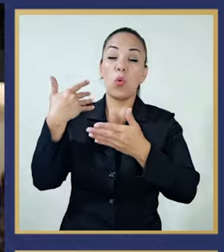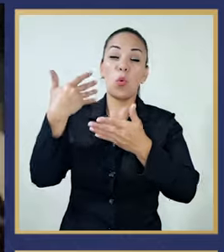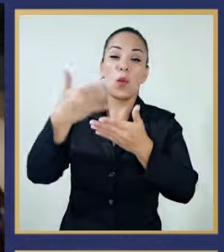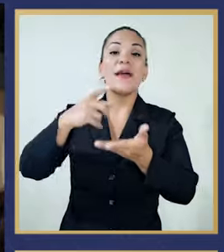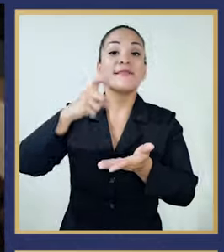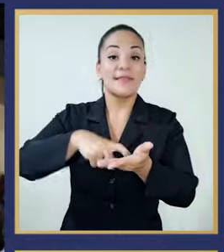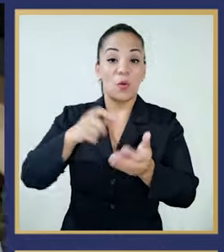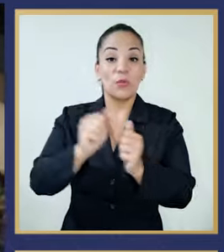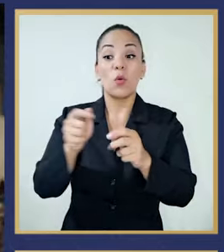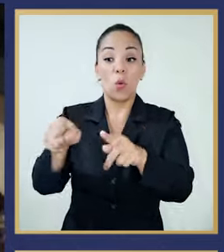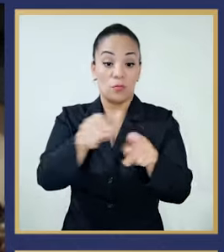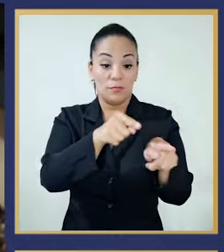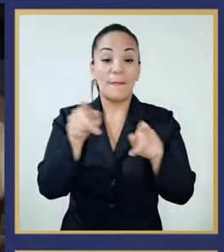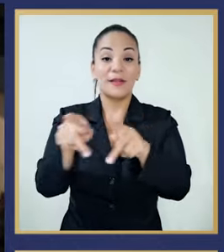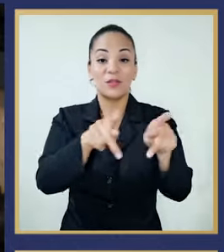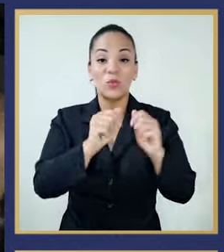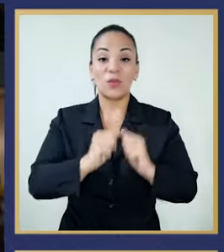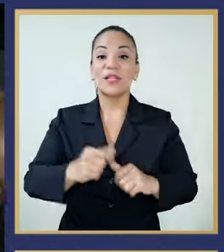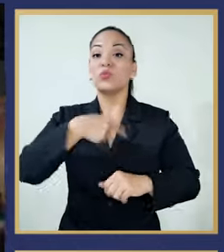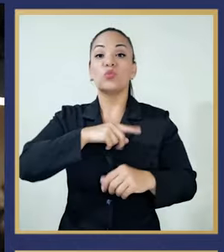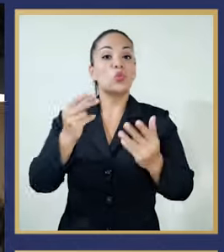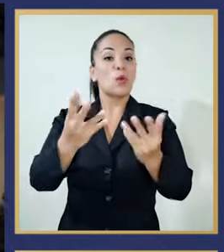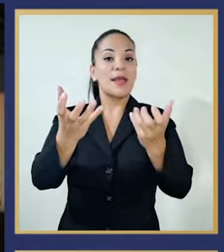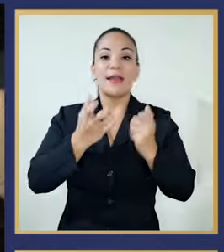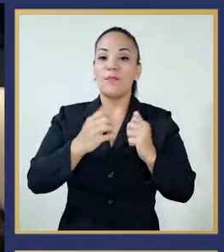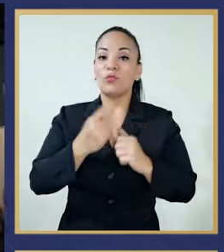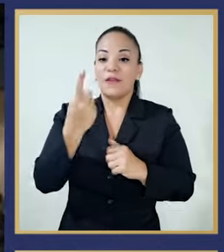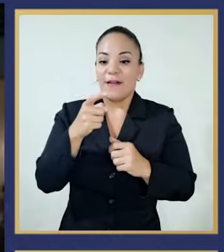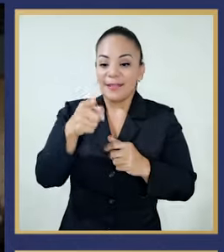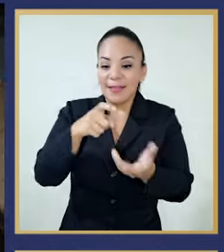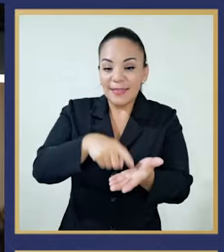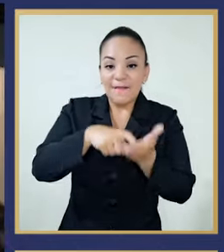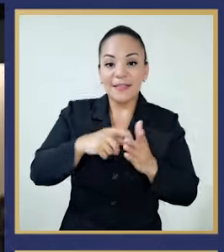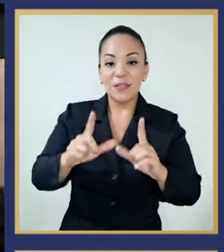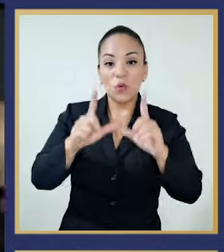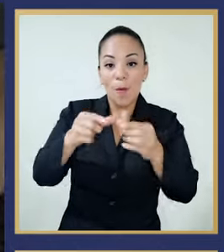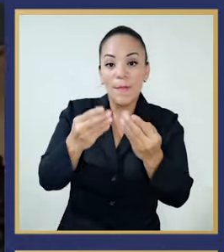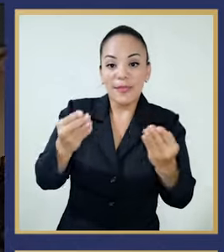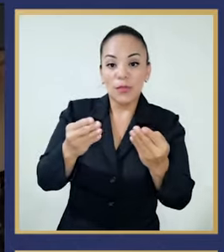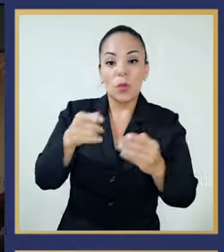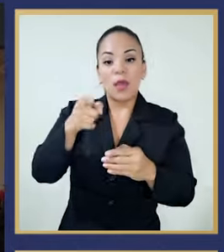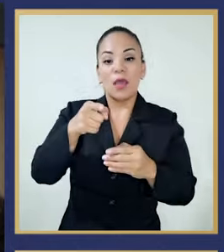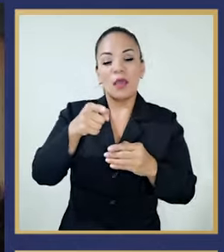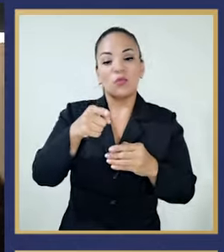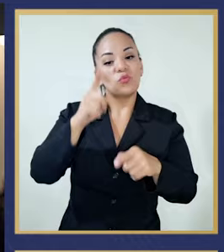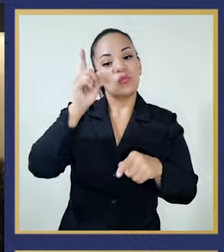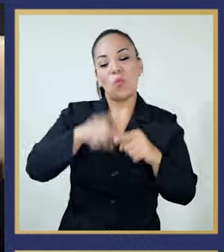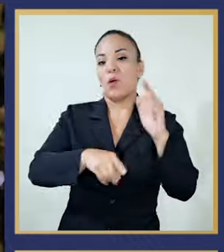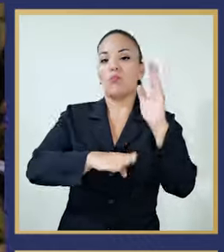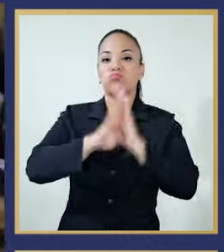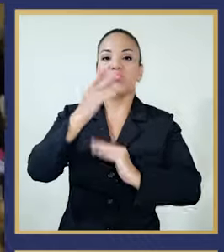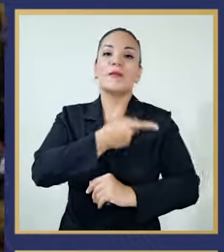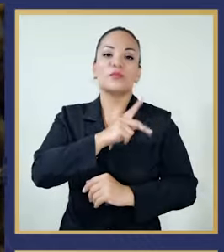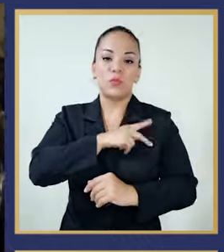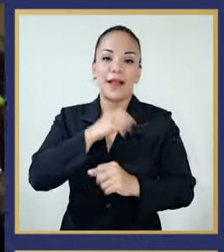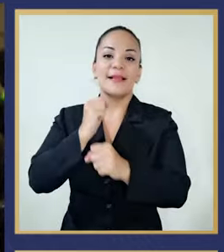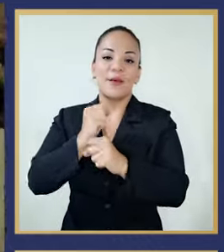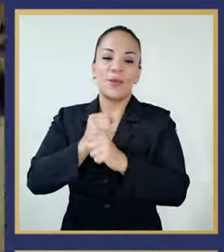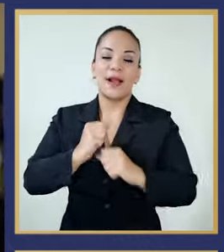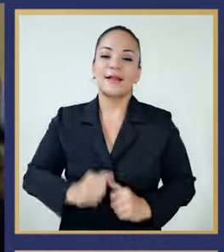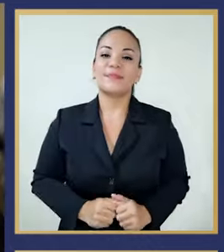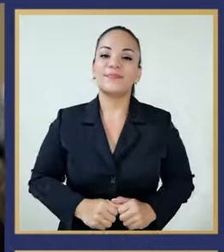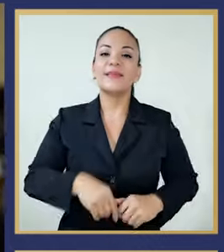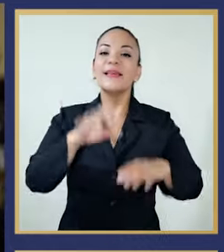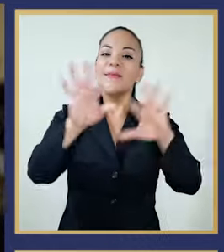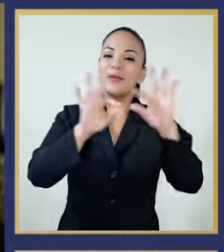deuda histórica con esta población porque no queremos que la falta de este requisito frene su crecimiento personal y laboral.